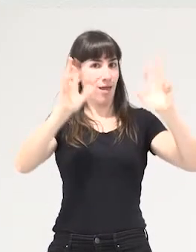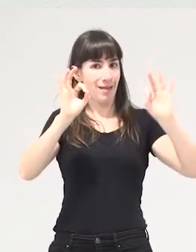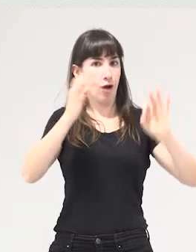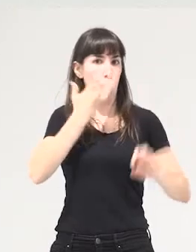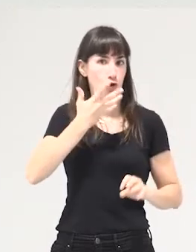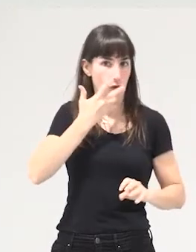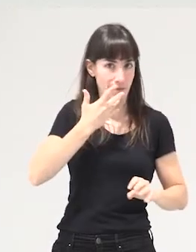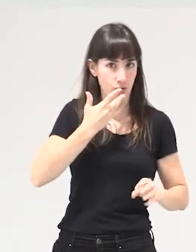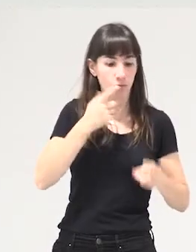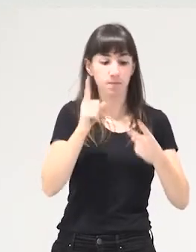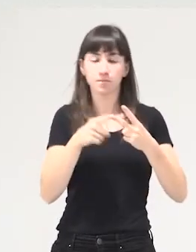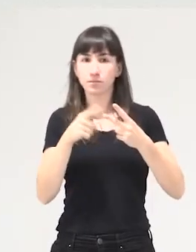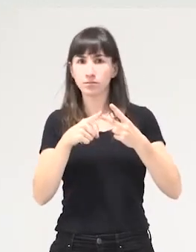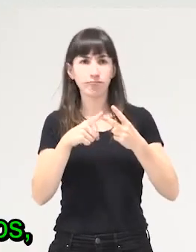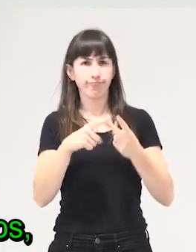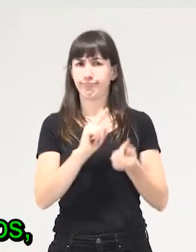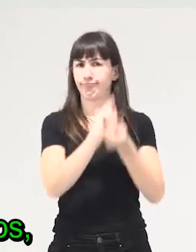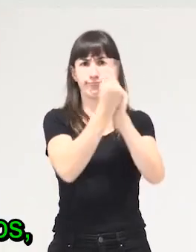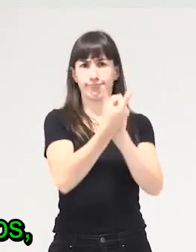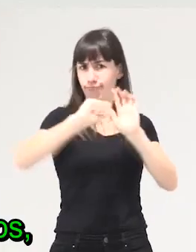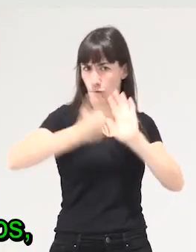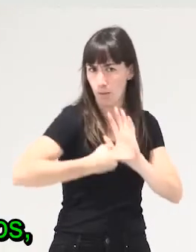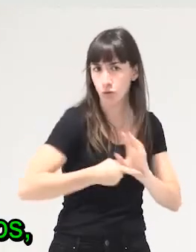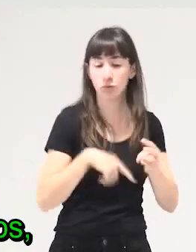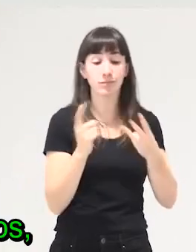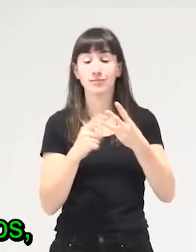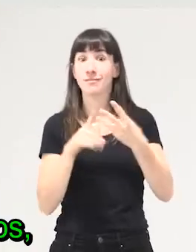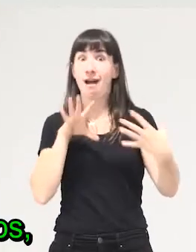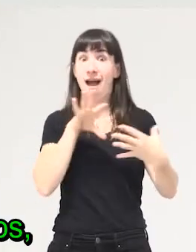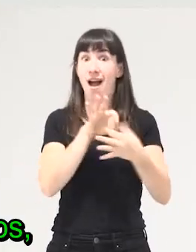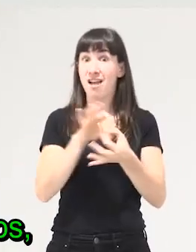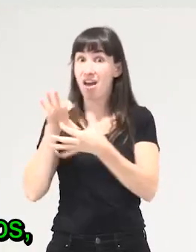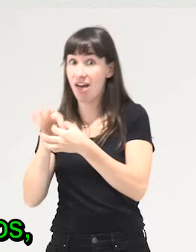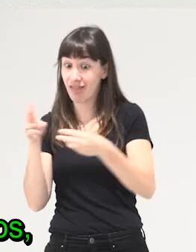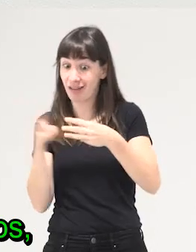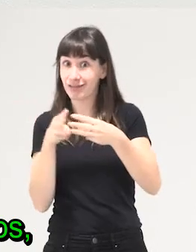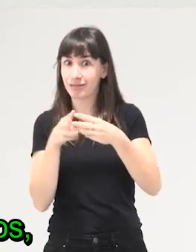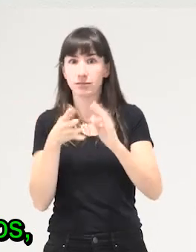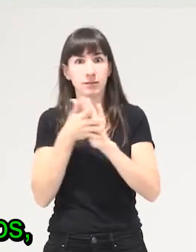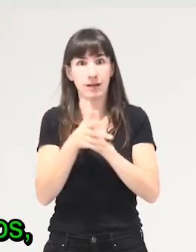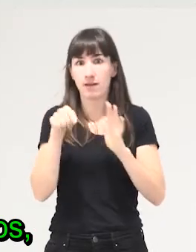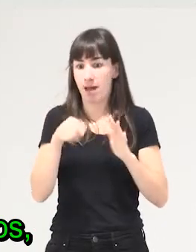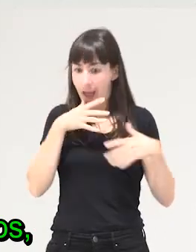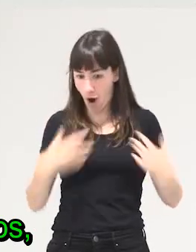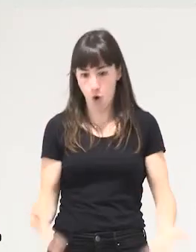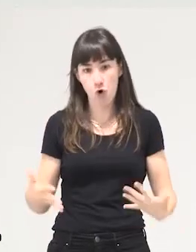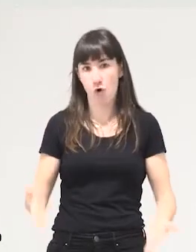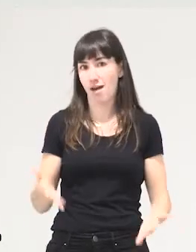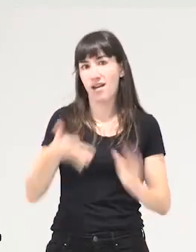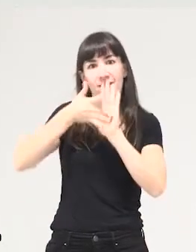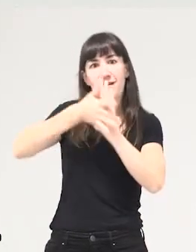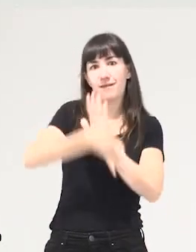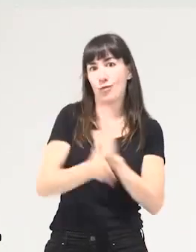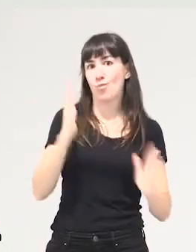y construir alianzas son imprescindibles para abordar el momento histórico en el que nos encontramos en